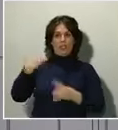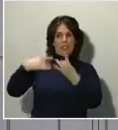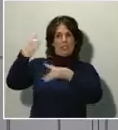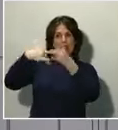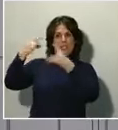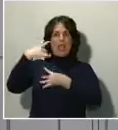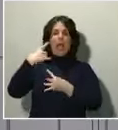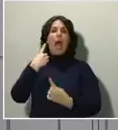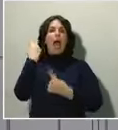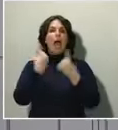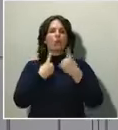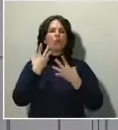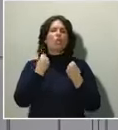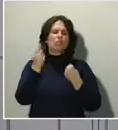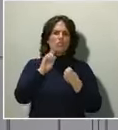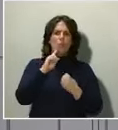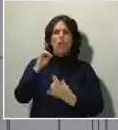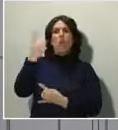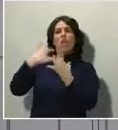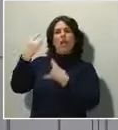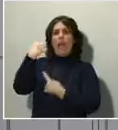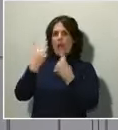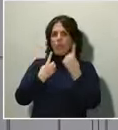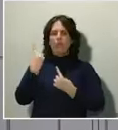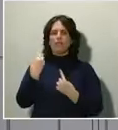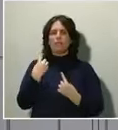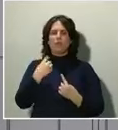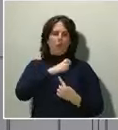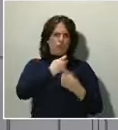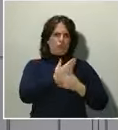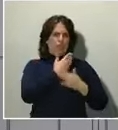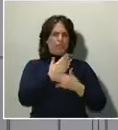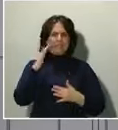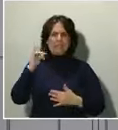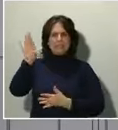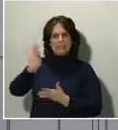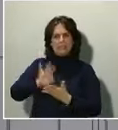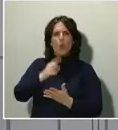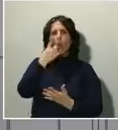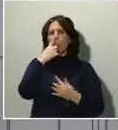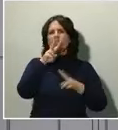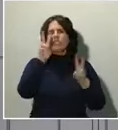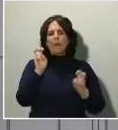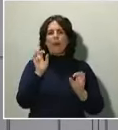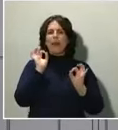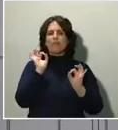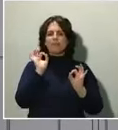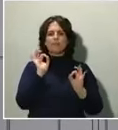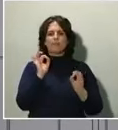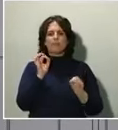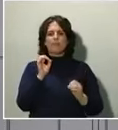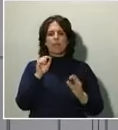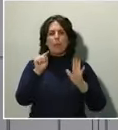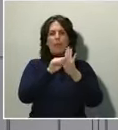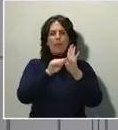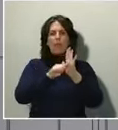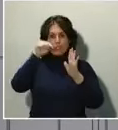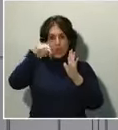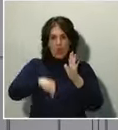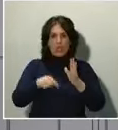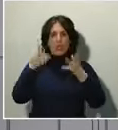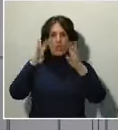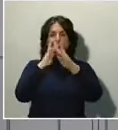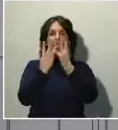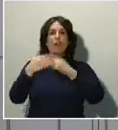pero sí otros días, le quieren preguntar por una cuestión ajena a las medidas adoptadas hoy en el Consejo de Ministros. En